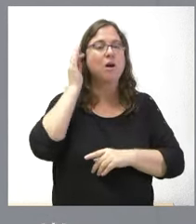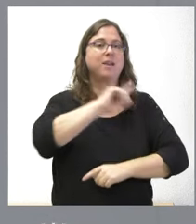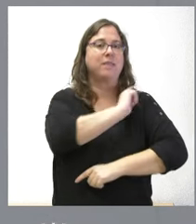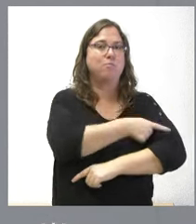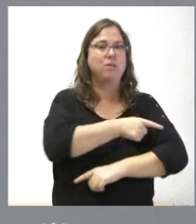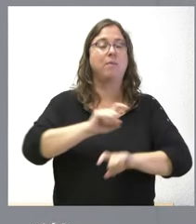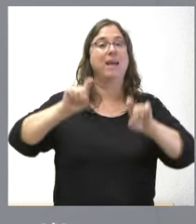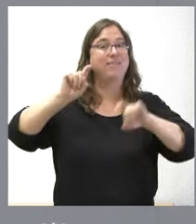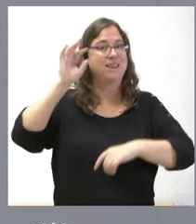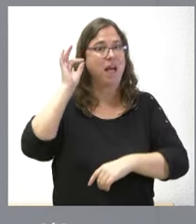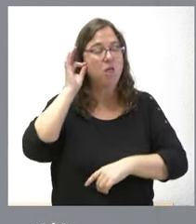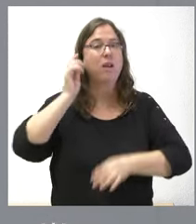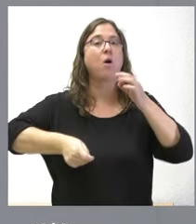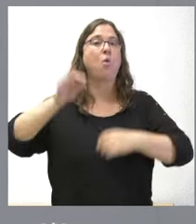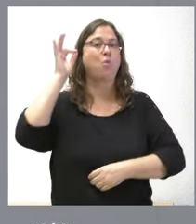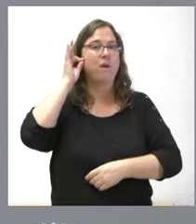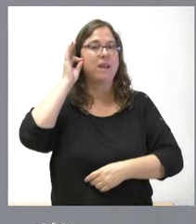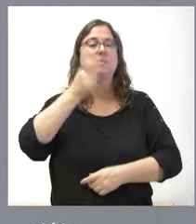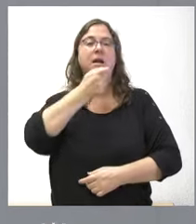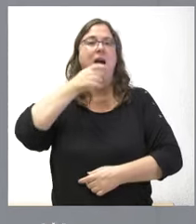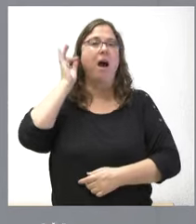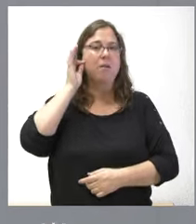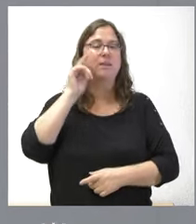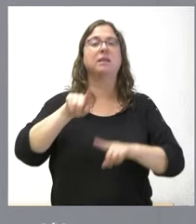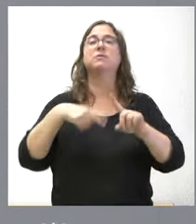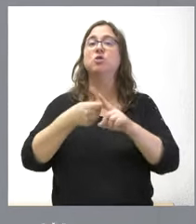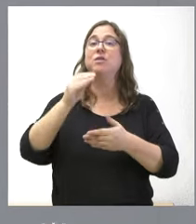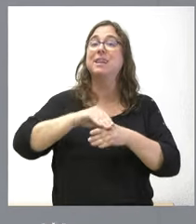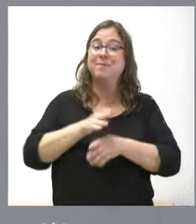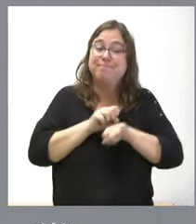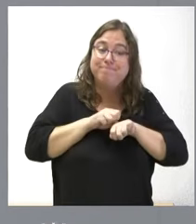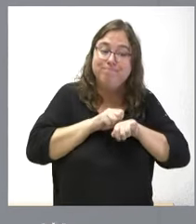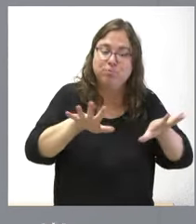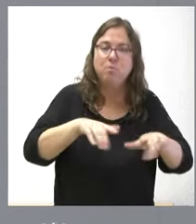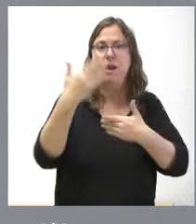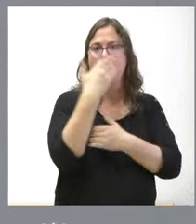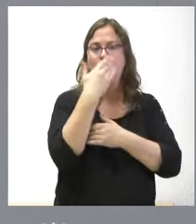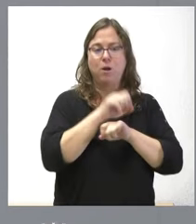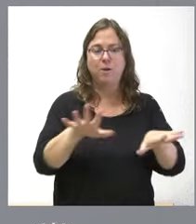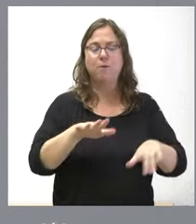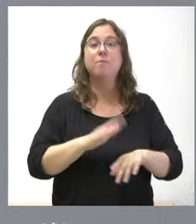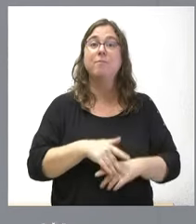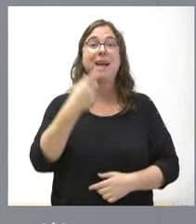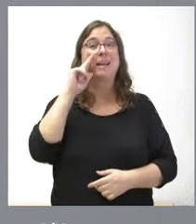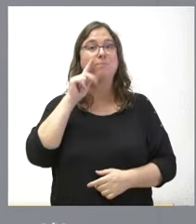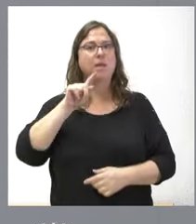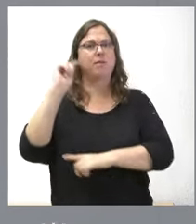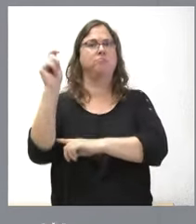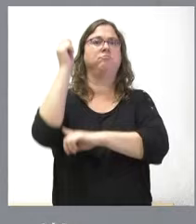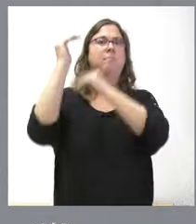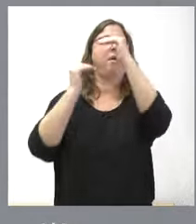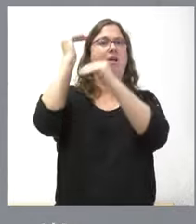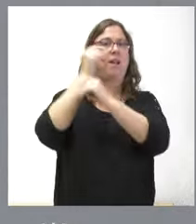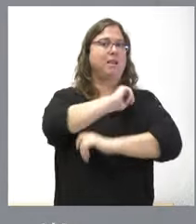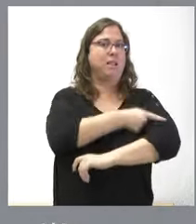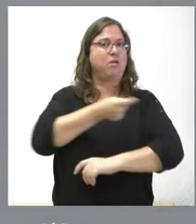en el movimiento olímpico y se pretende acercar estos valores a las aulas y transmitir las evidencias de deportistas olímpicos de alto nivel a los jóvenes